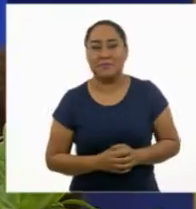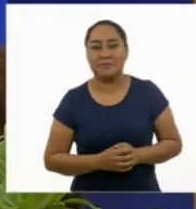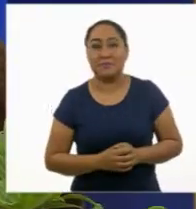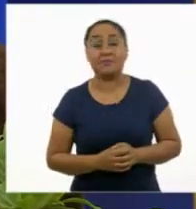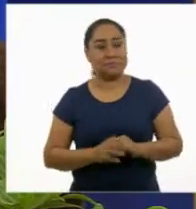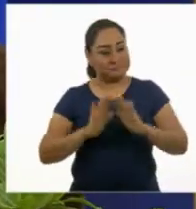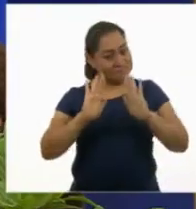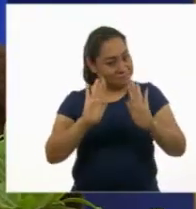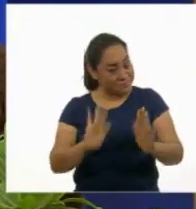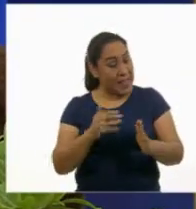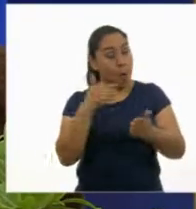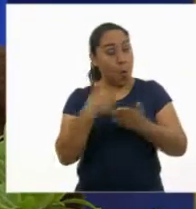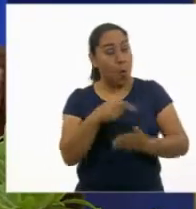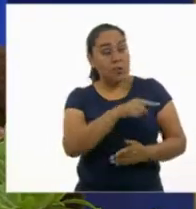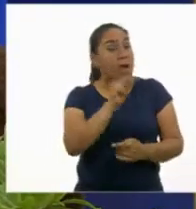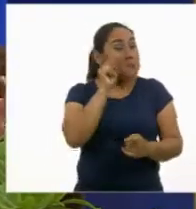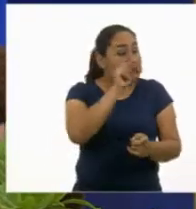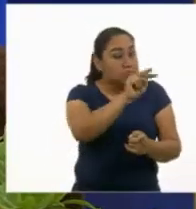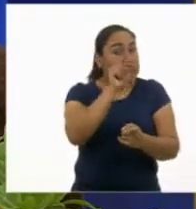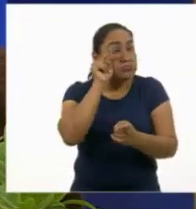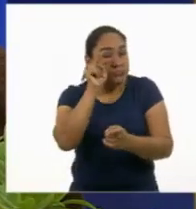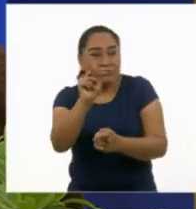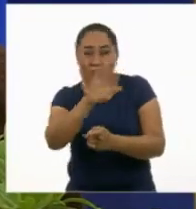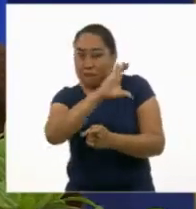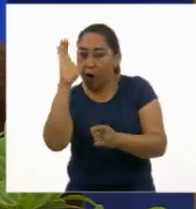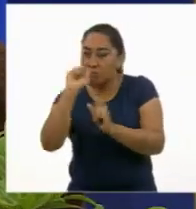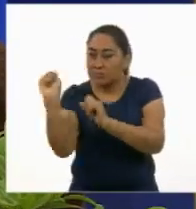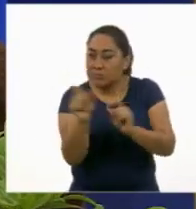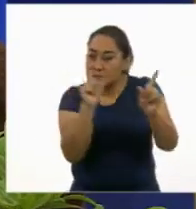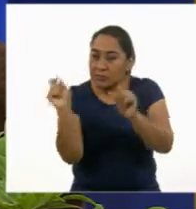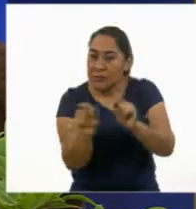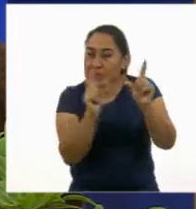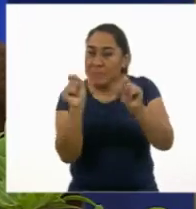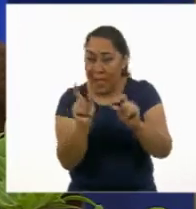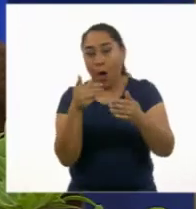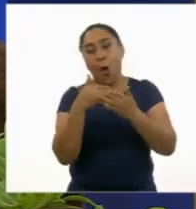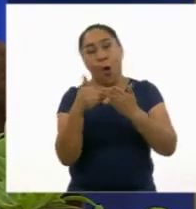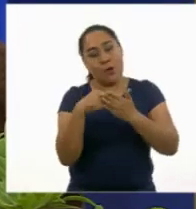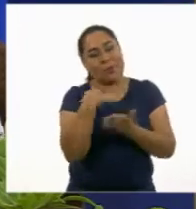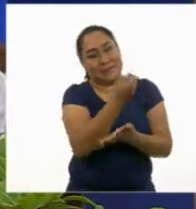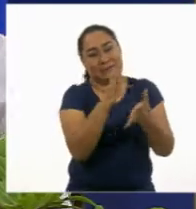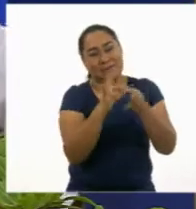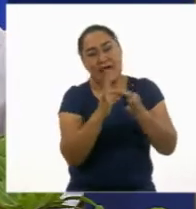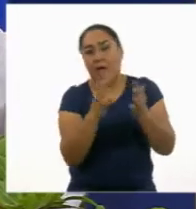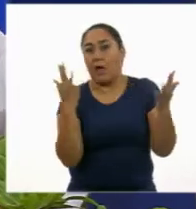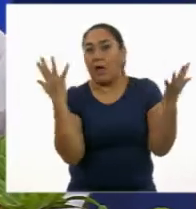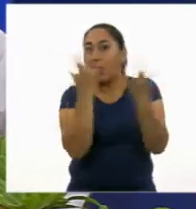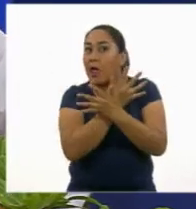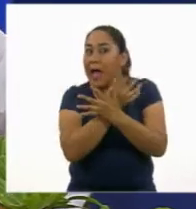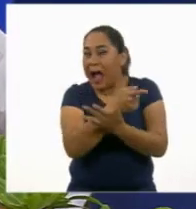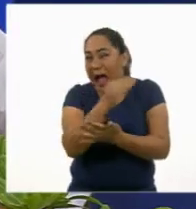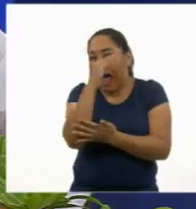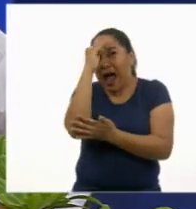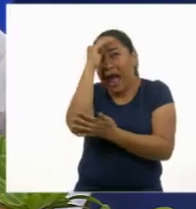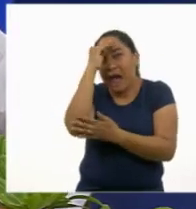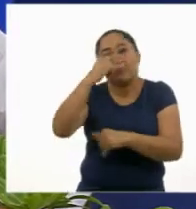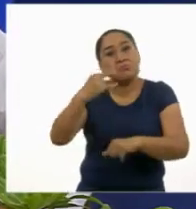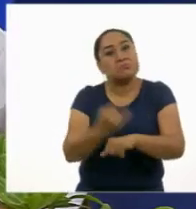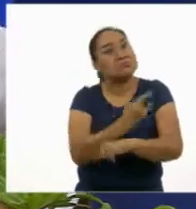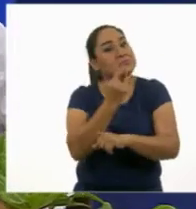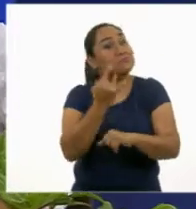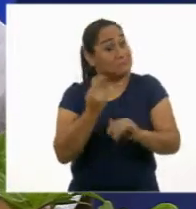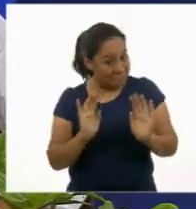Ahora que viste todas estas imágenes, tal vez te sorprendas. Puede ser que no sea lo que tú pensabas.